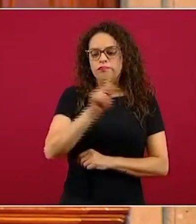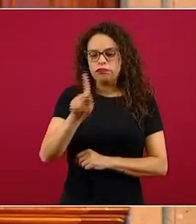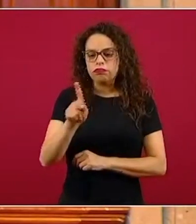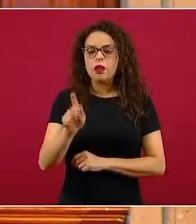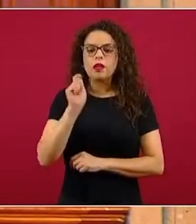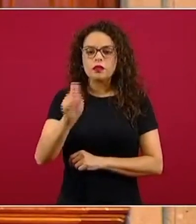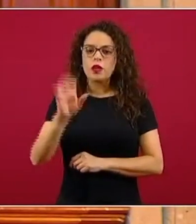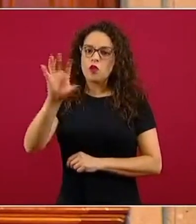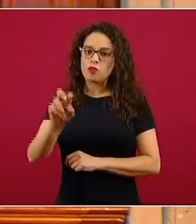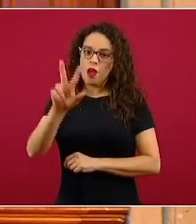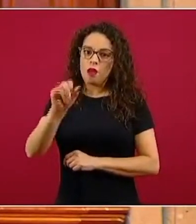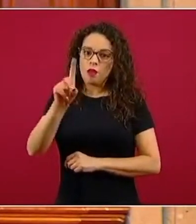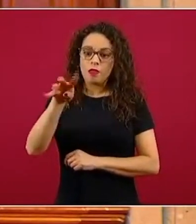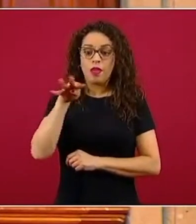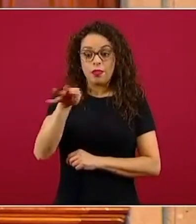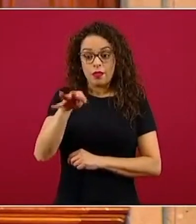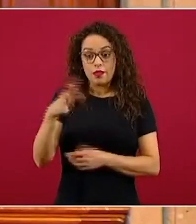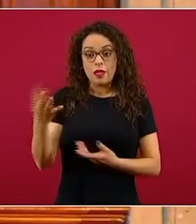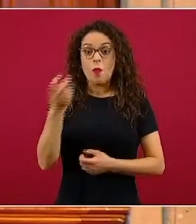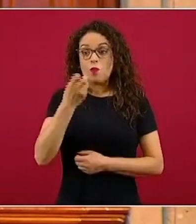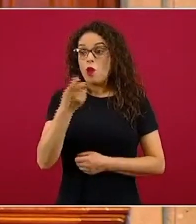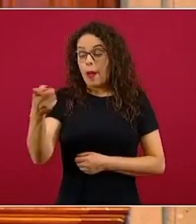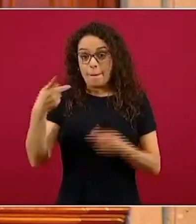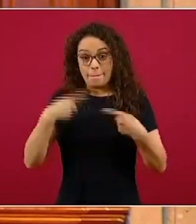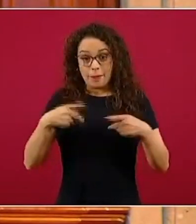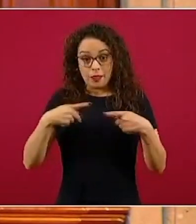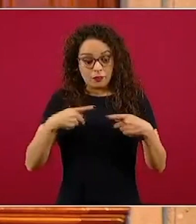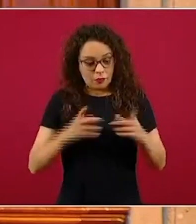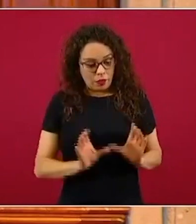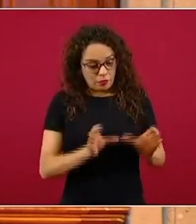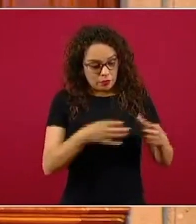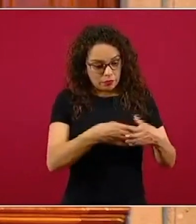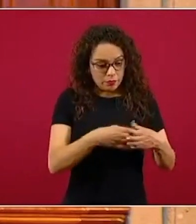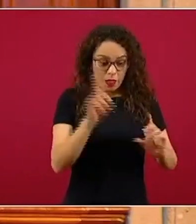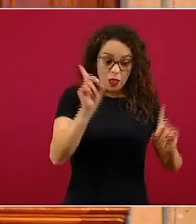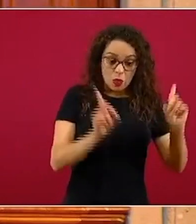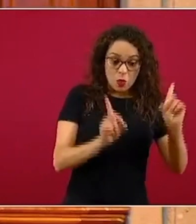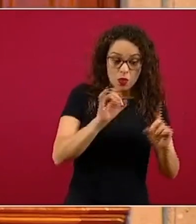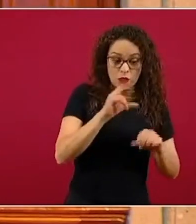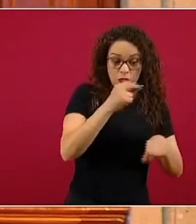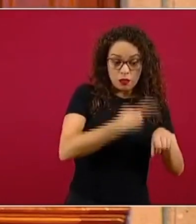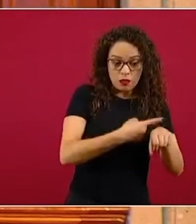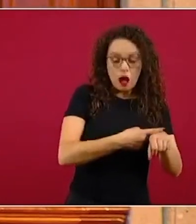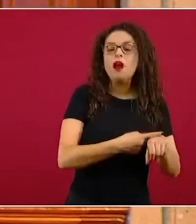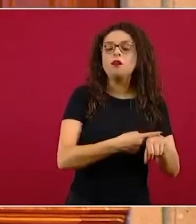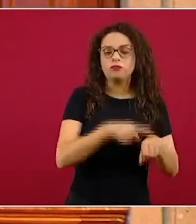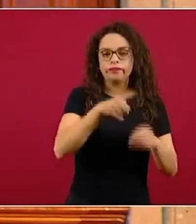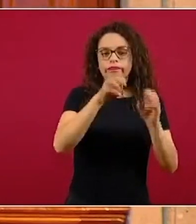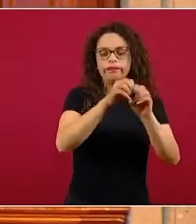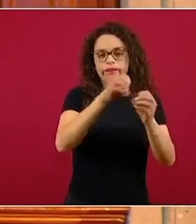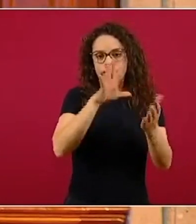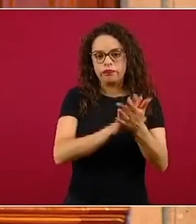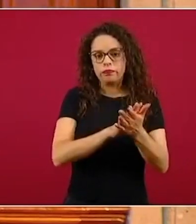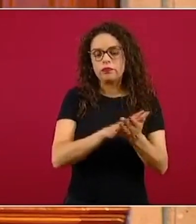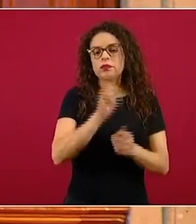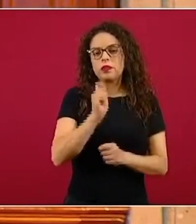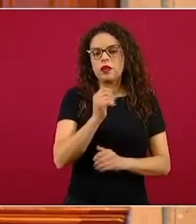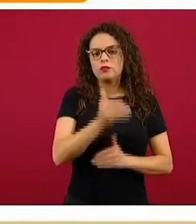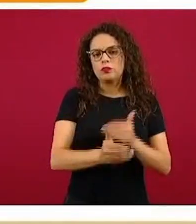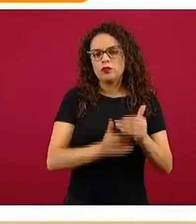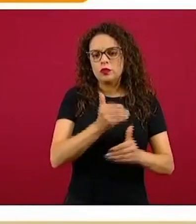resultado de la prueba PCR, mientras que 199.563 casos más no cuentan con esta prueba y